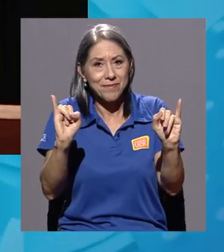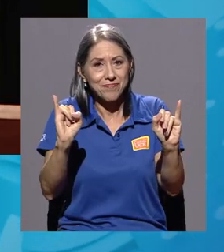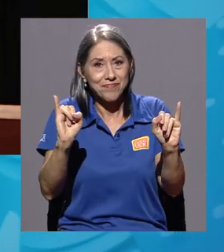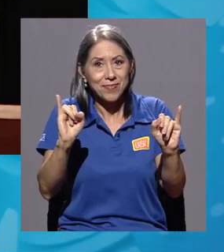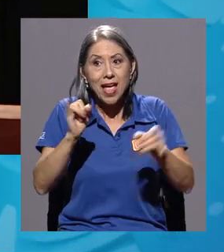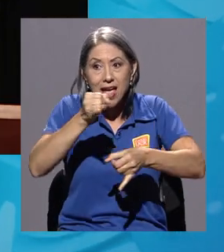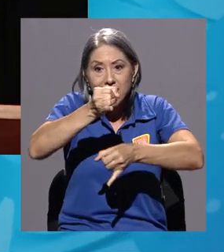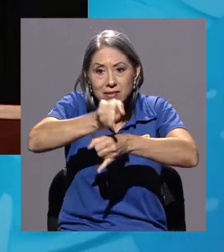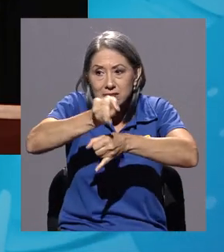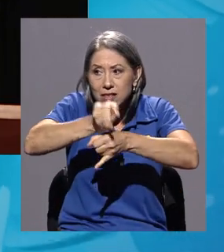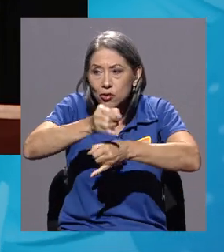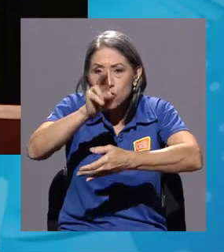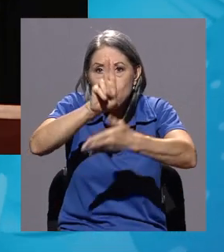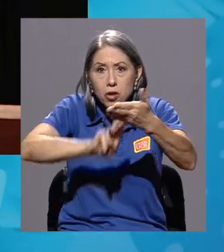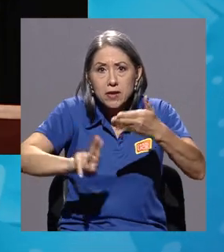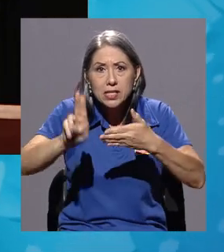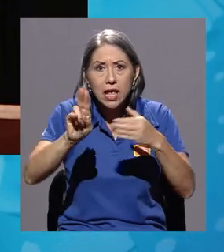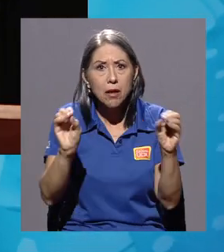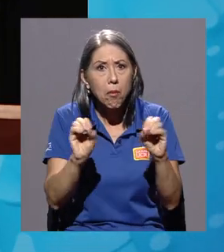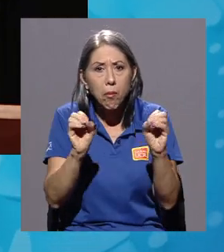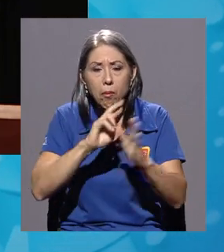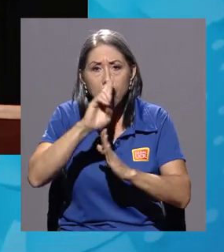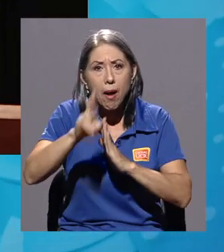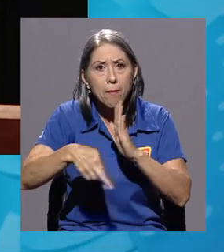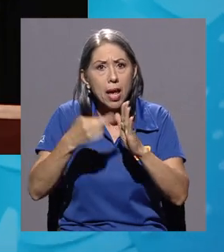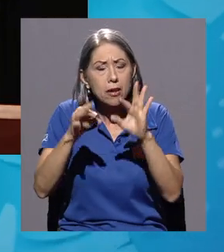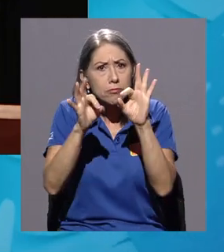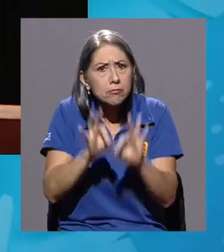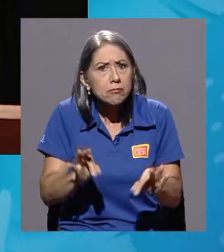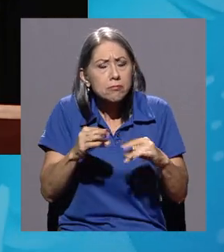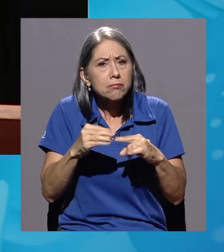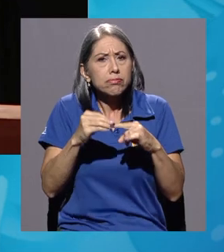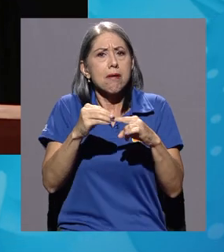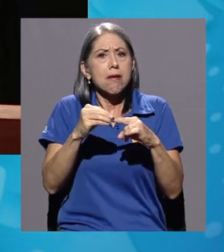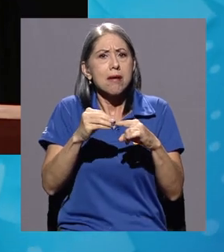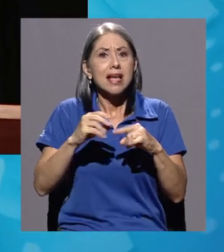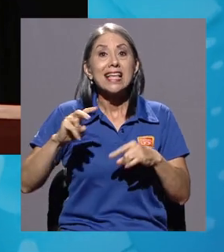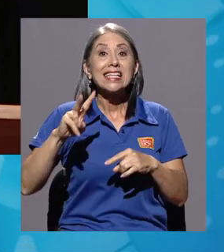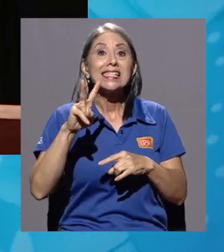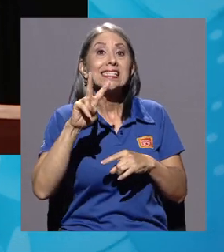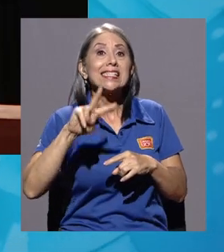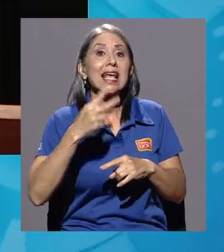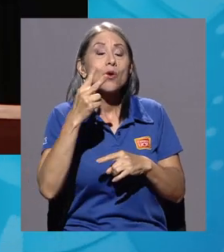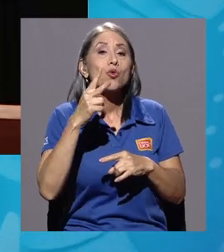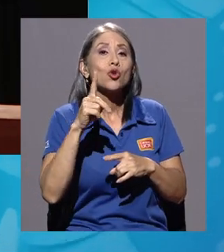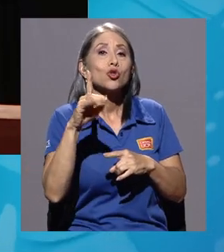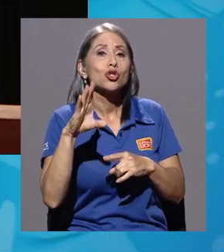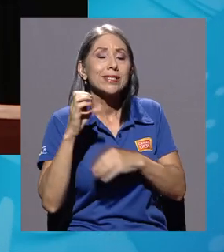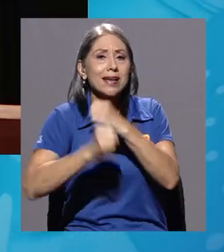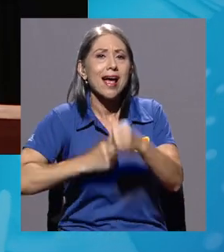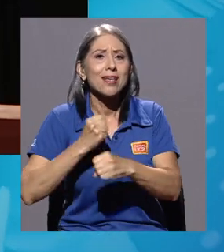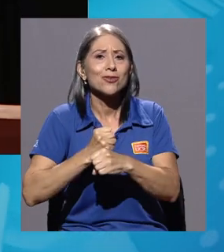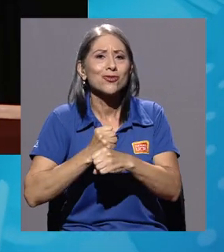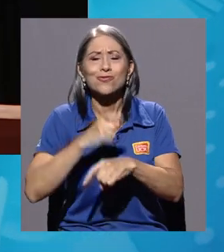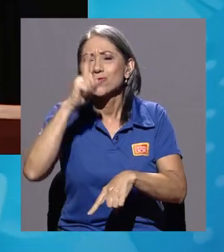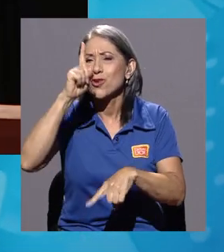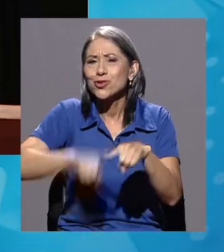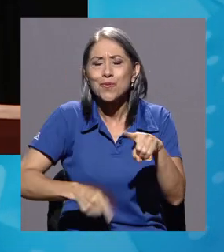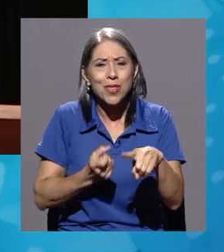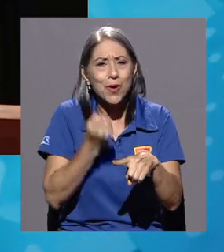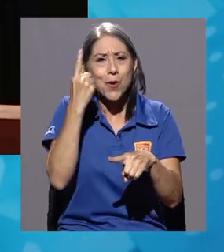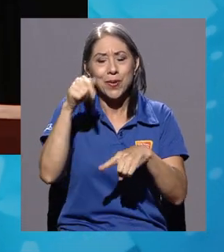universitaria no tuvo un papel estelar en el segundo es imposible comprender este país